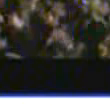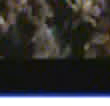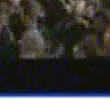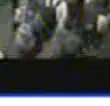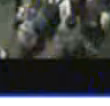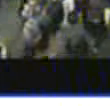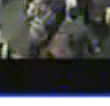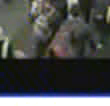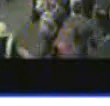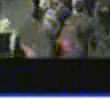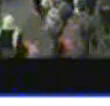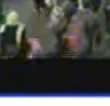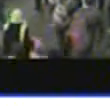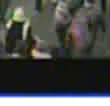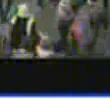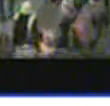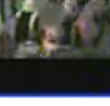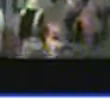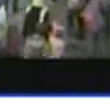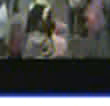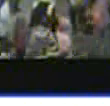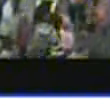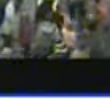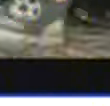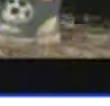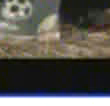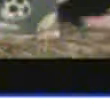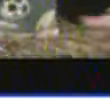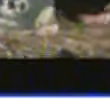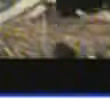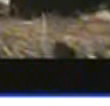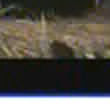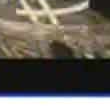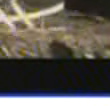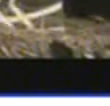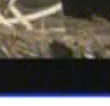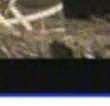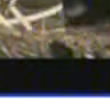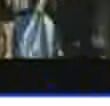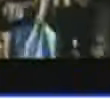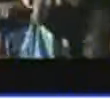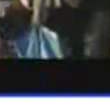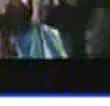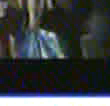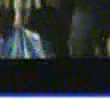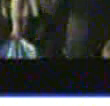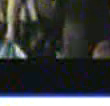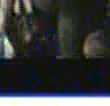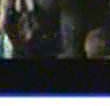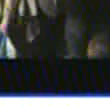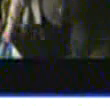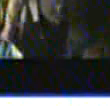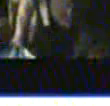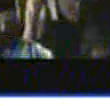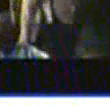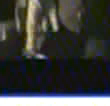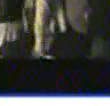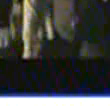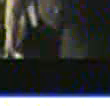de estabilidad en América Latina y el Caribe. Y a Venezuela hay que preservarla. Bolivariana, revolucionaria,